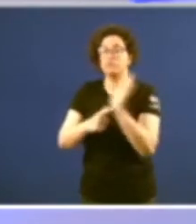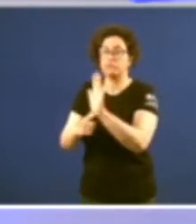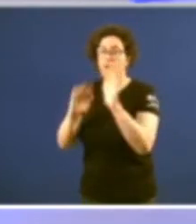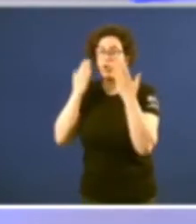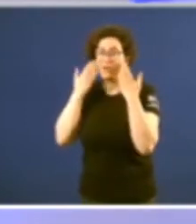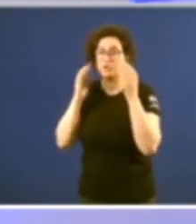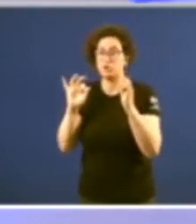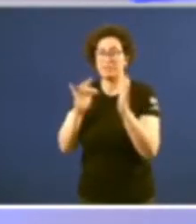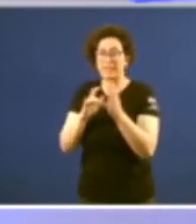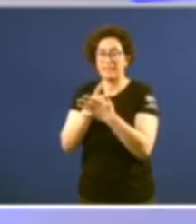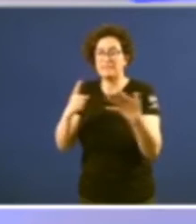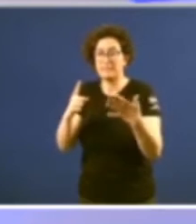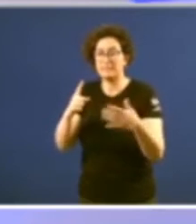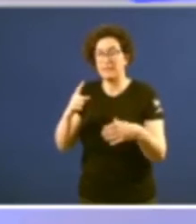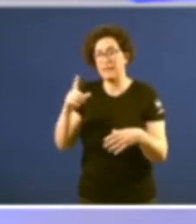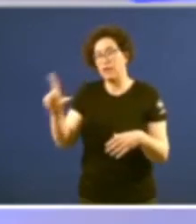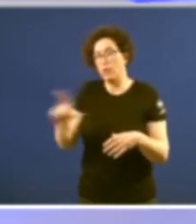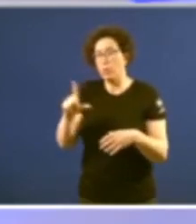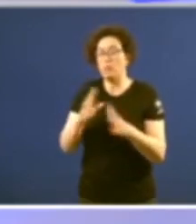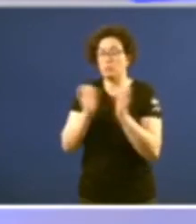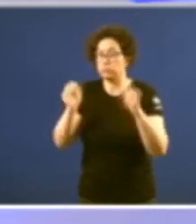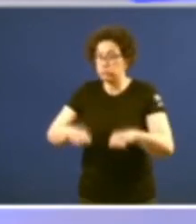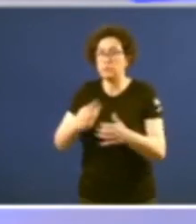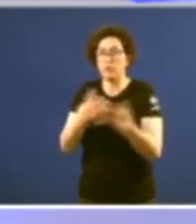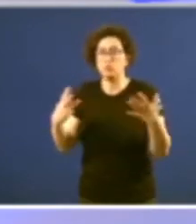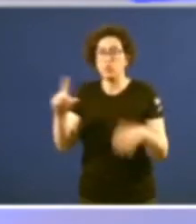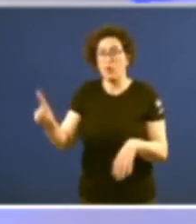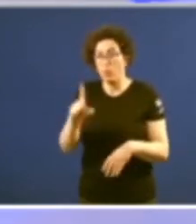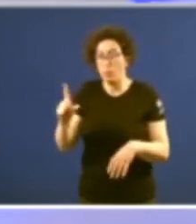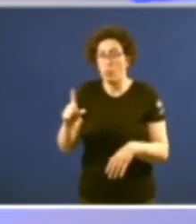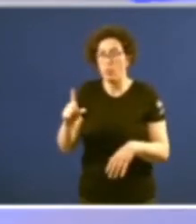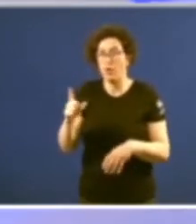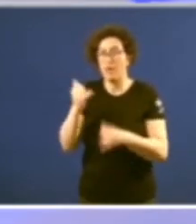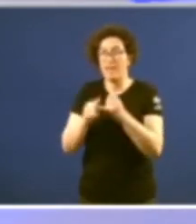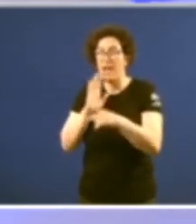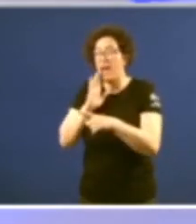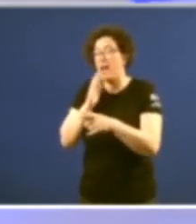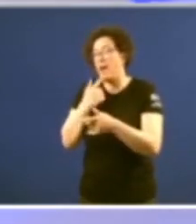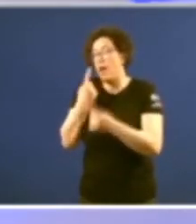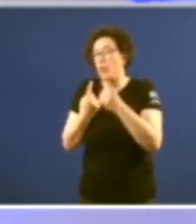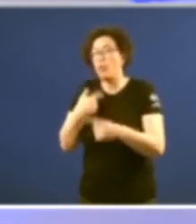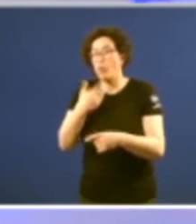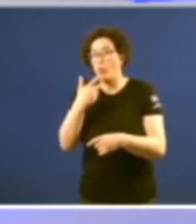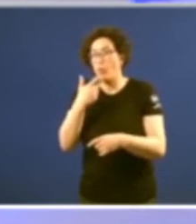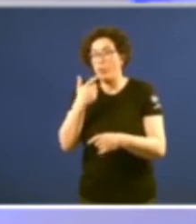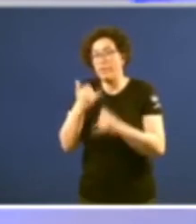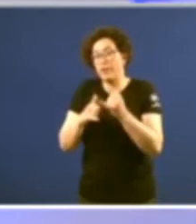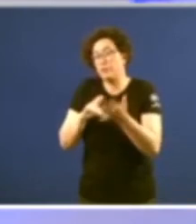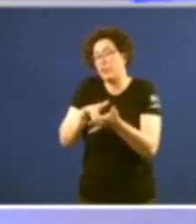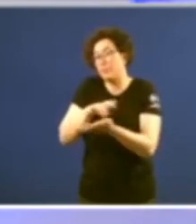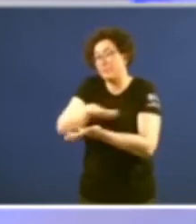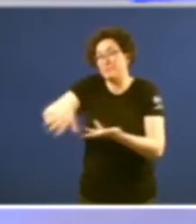de xullo tiña que referendarse o dafabito de xullo e como diría alguén que seguro conoce de todos pasou o que pasou